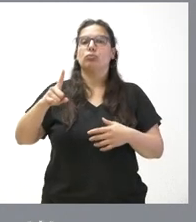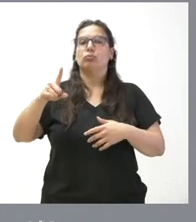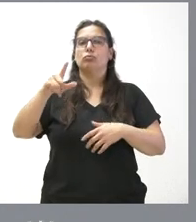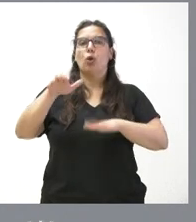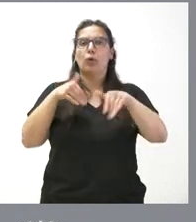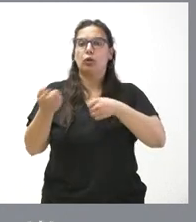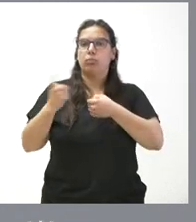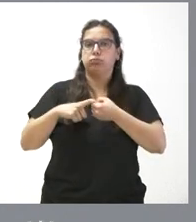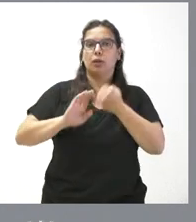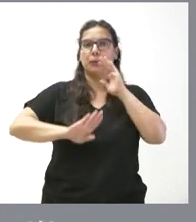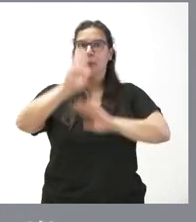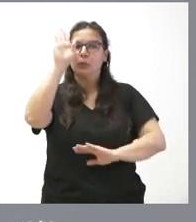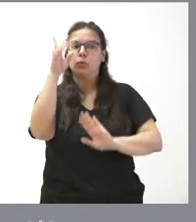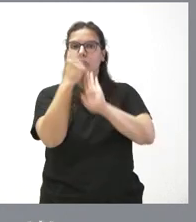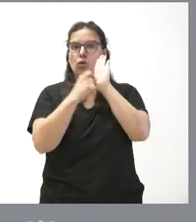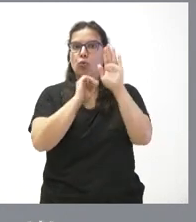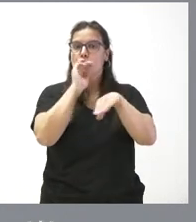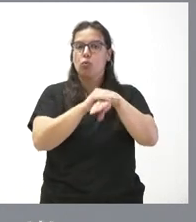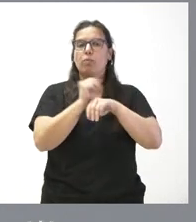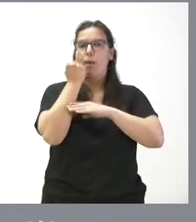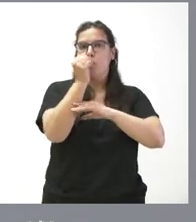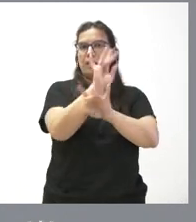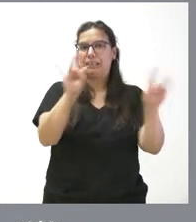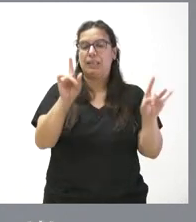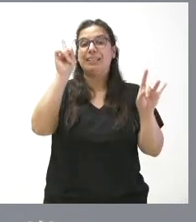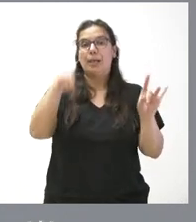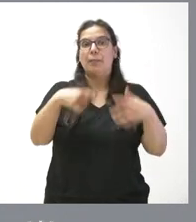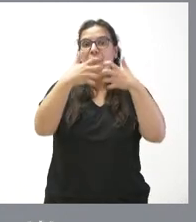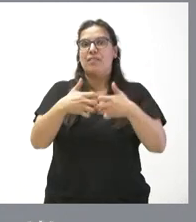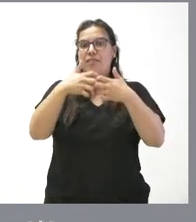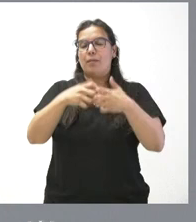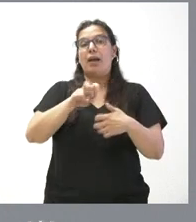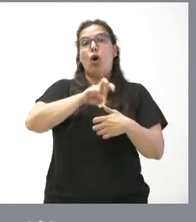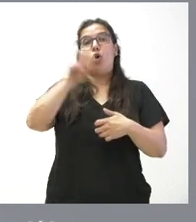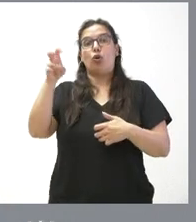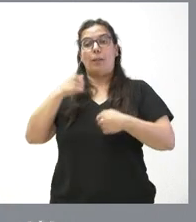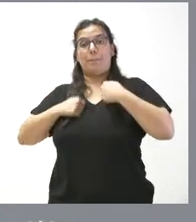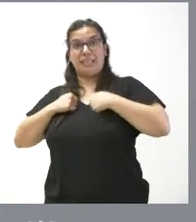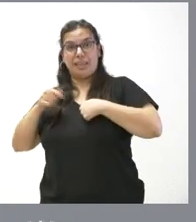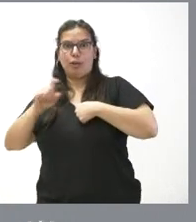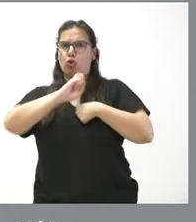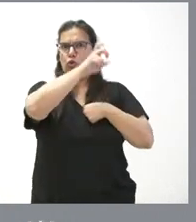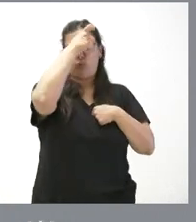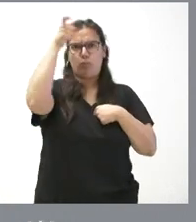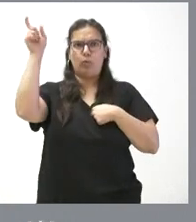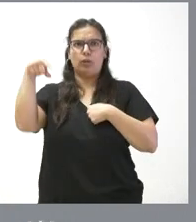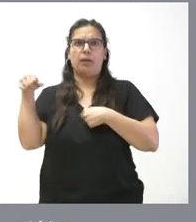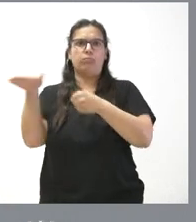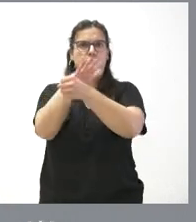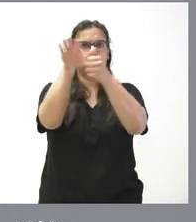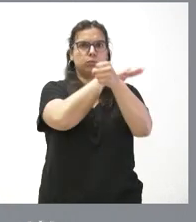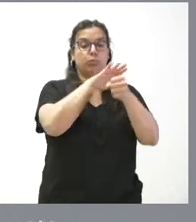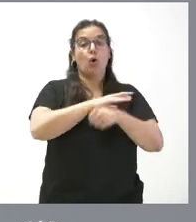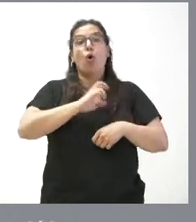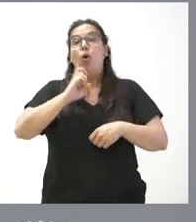les hemos venido apoyando también en instalaciones que están fuera de Venta de Baños y en instalaciones de Venta de Baños que tampoco tienen que ver